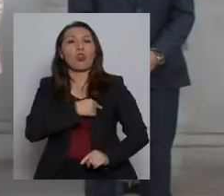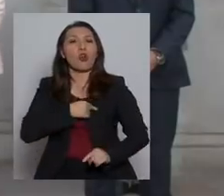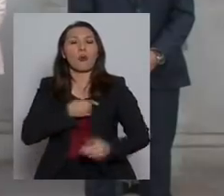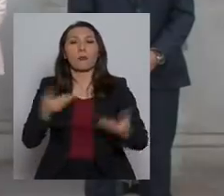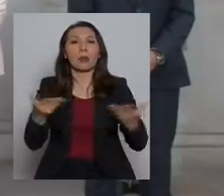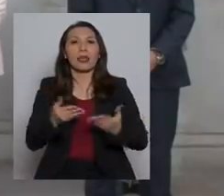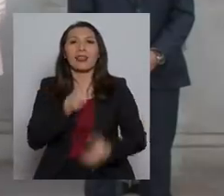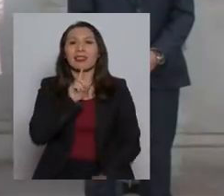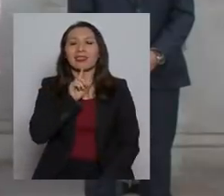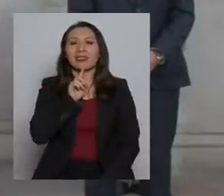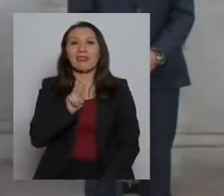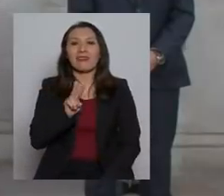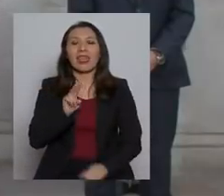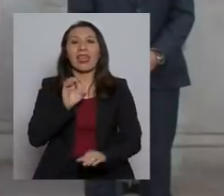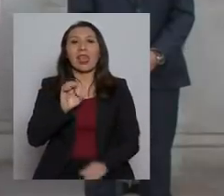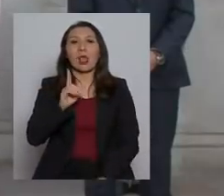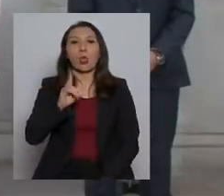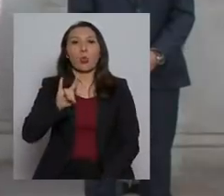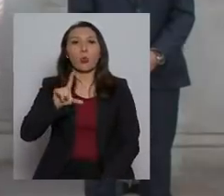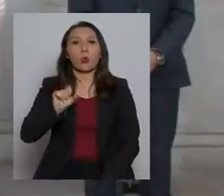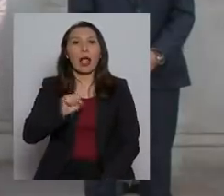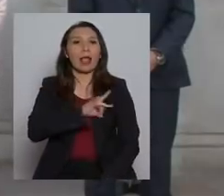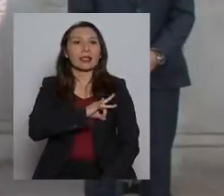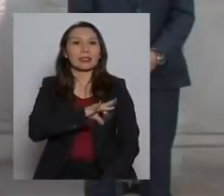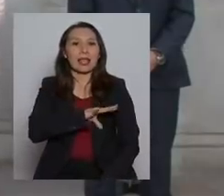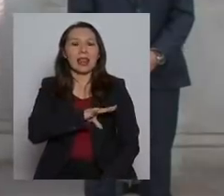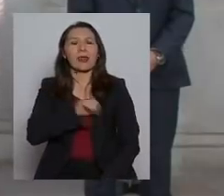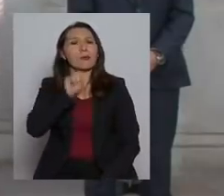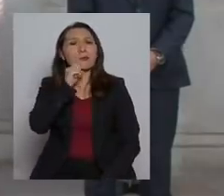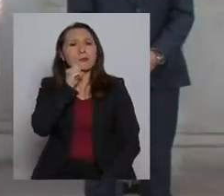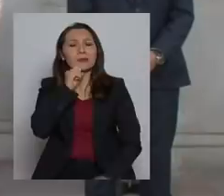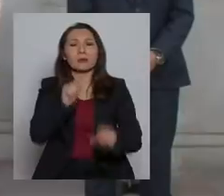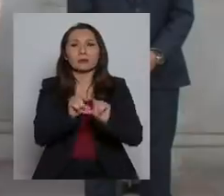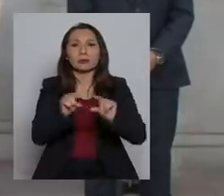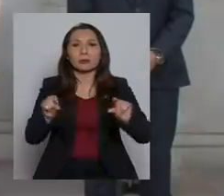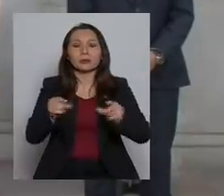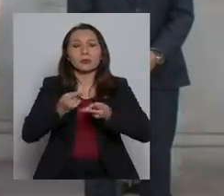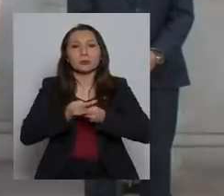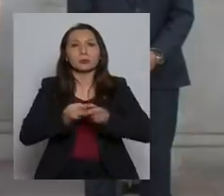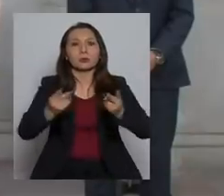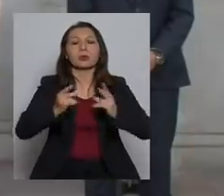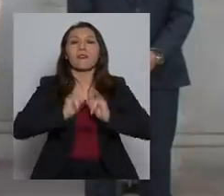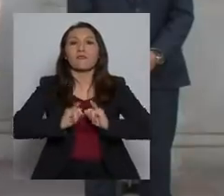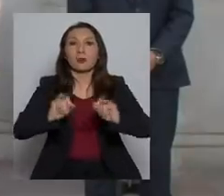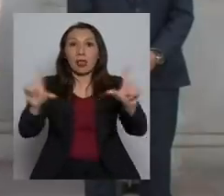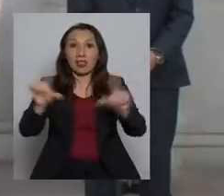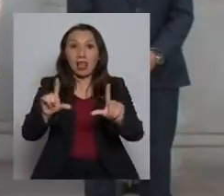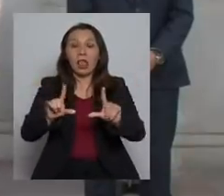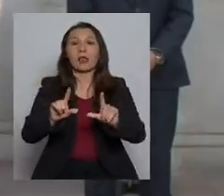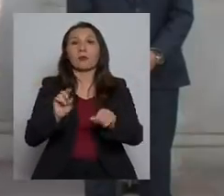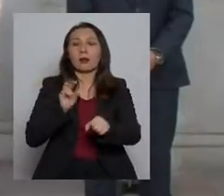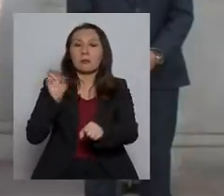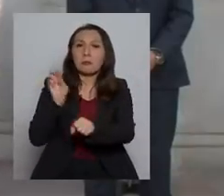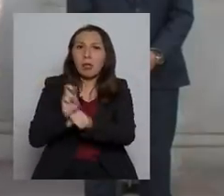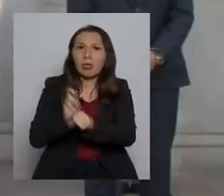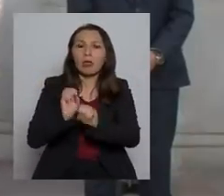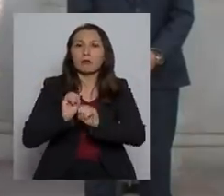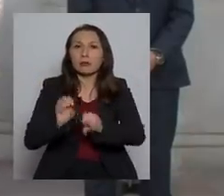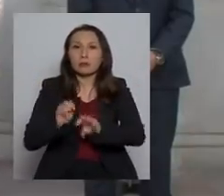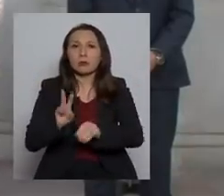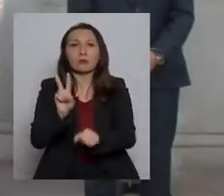TV Educa Chile. Y que va a transmitir material pedagógico, material